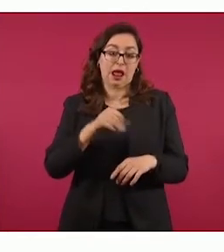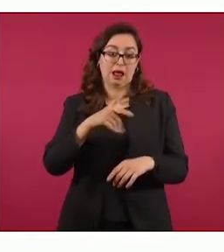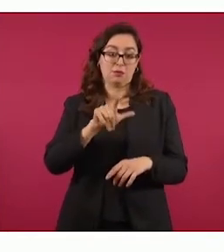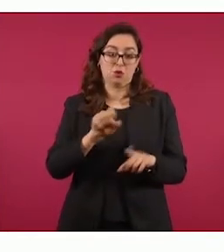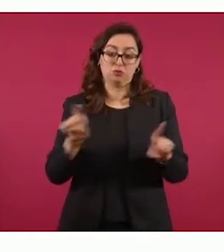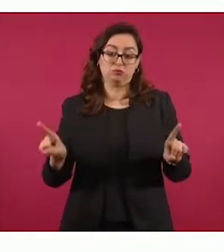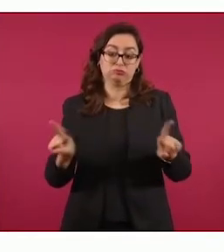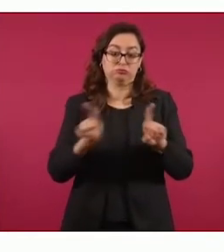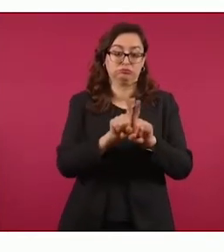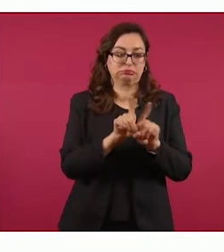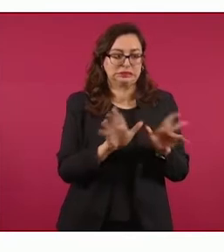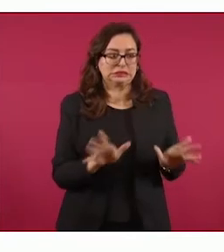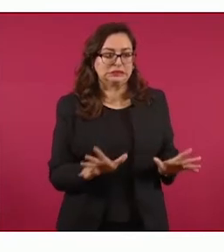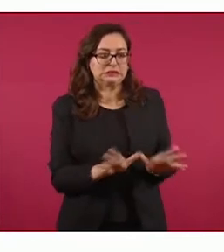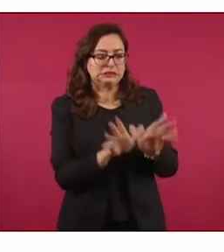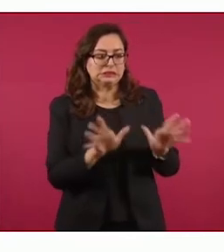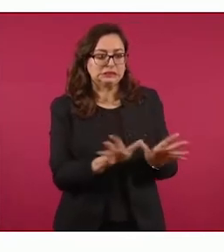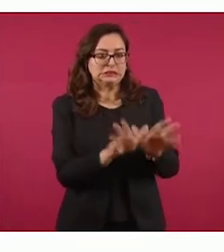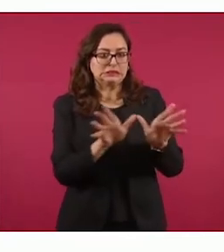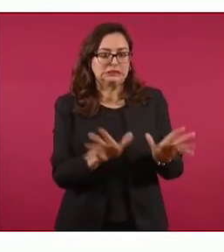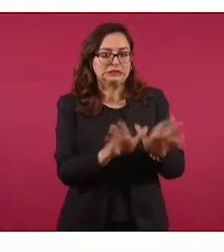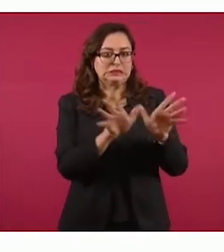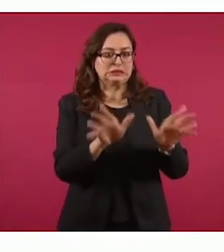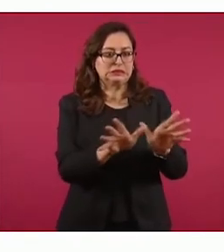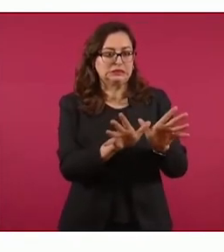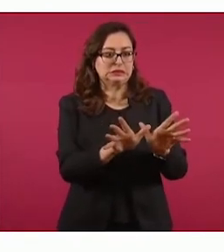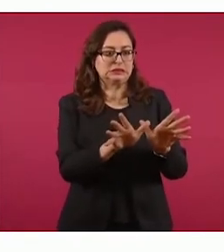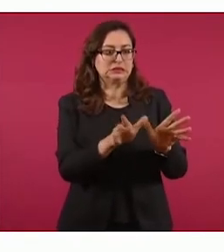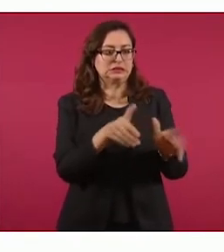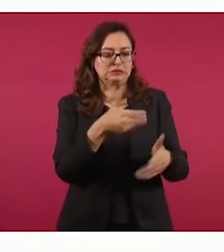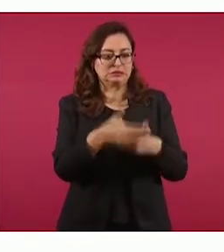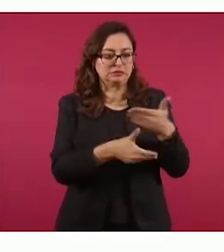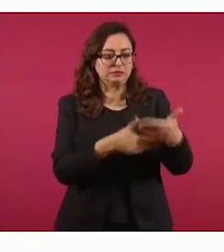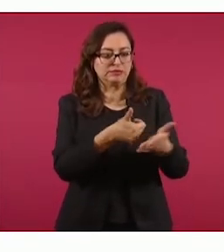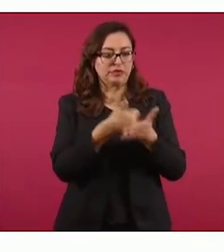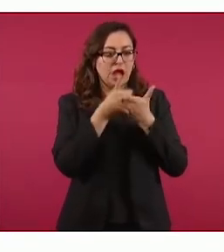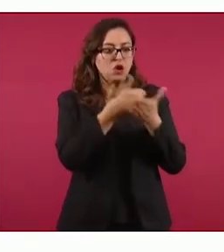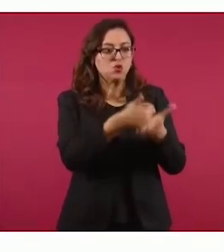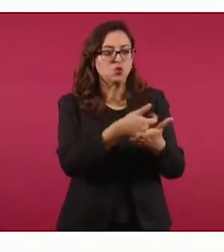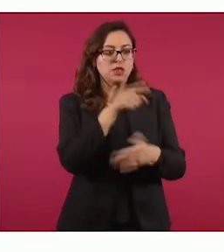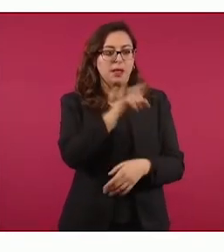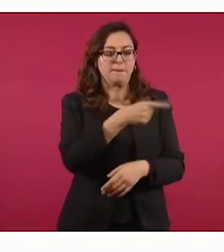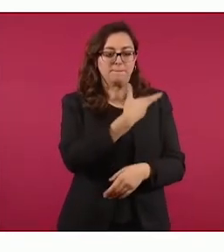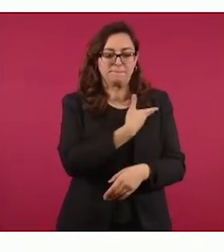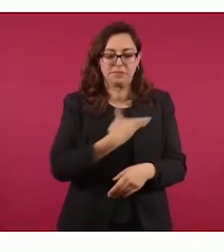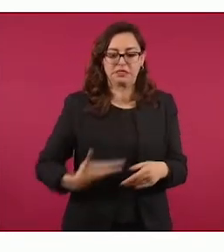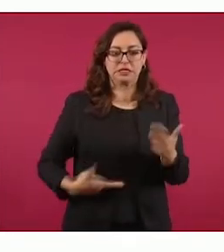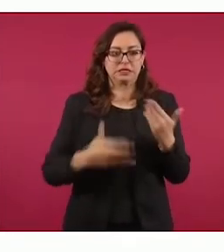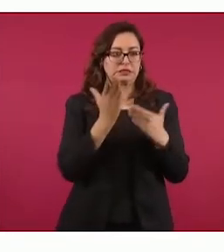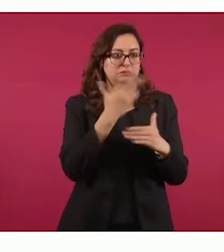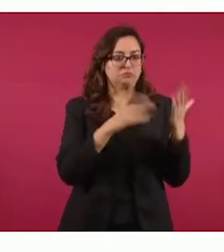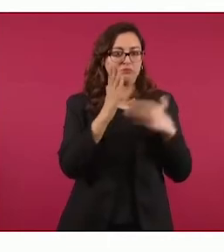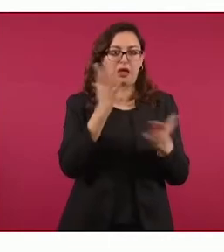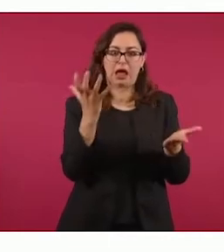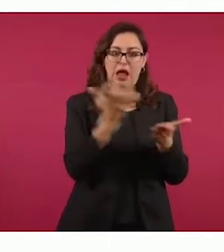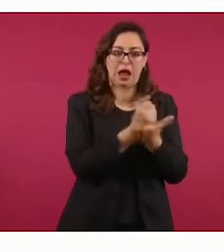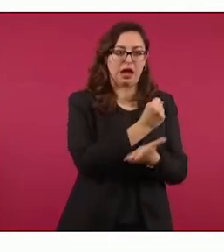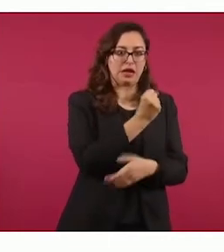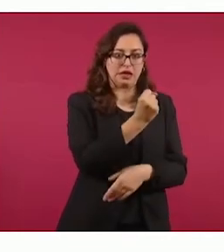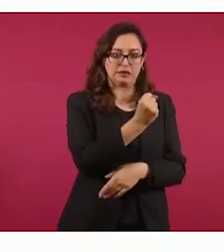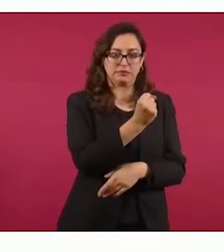a López Obrador, Tatiana fue clave, importantísima.